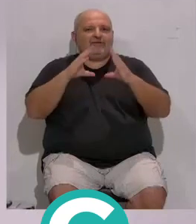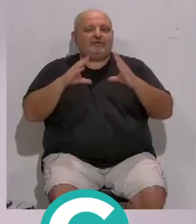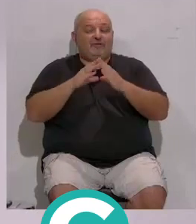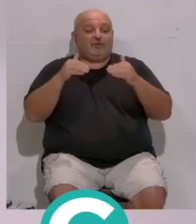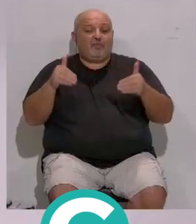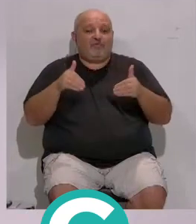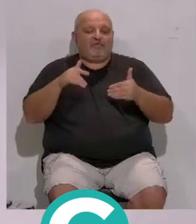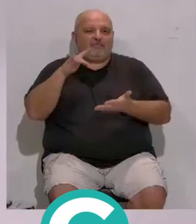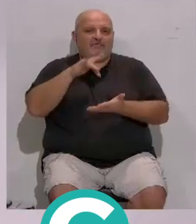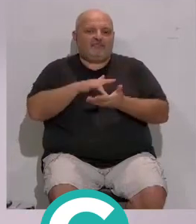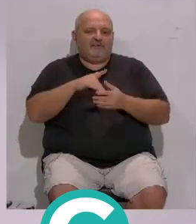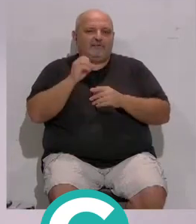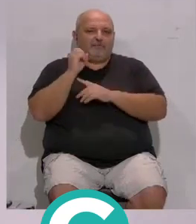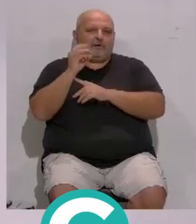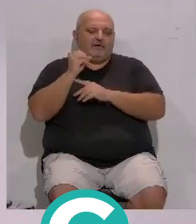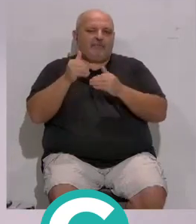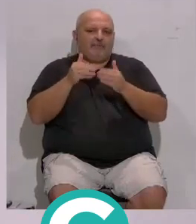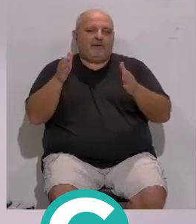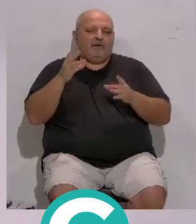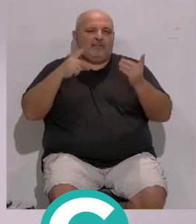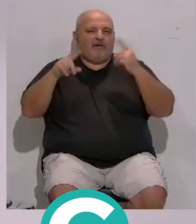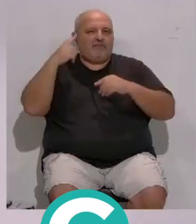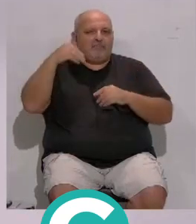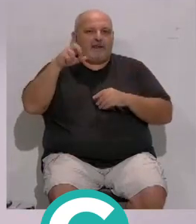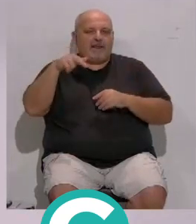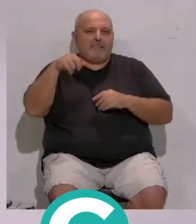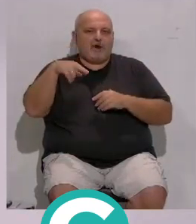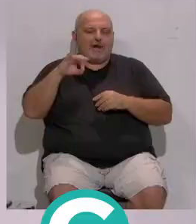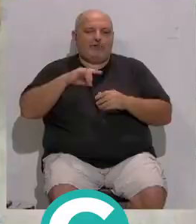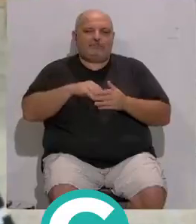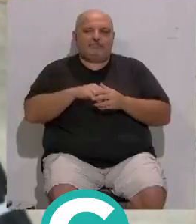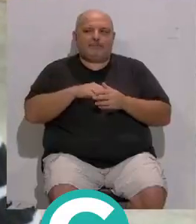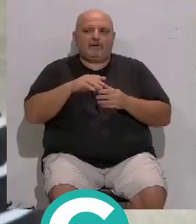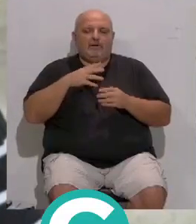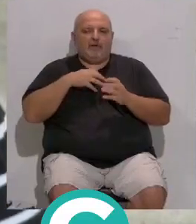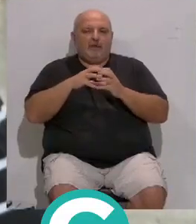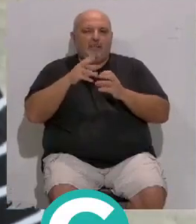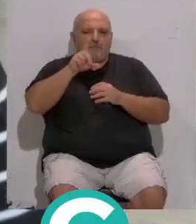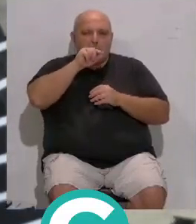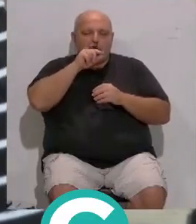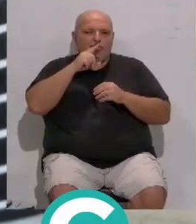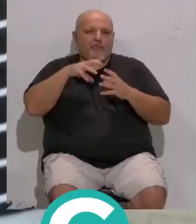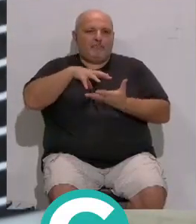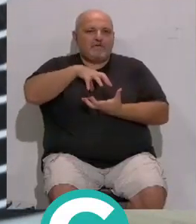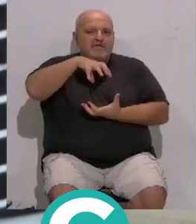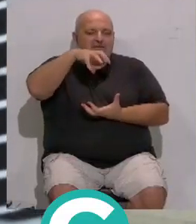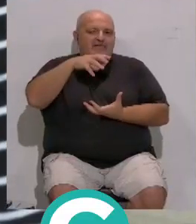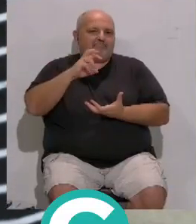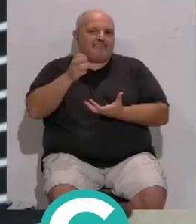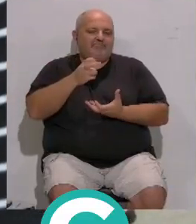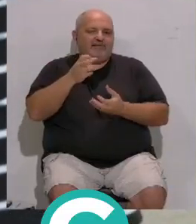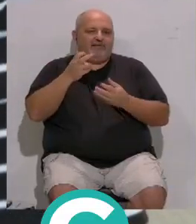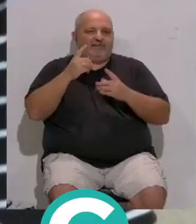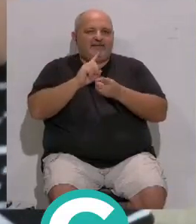jueves vivirá su pregón... ...de manos de la bailadora María Moreno. Mandarinas, doradas, pollos y piñas... ...volverán a sacar sus